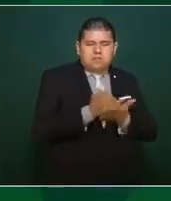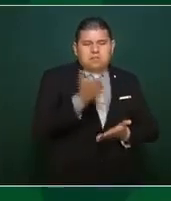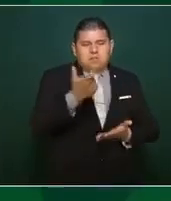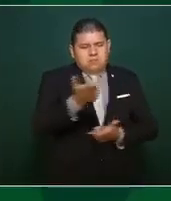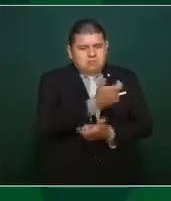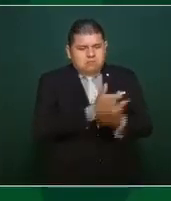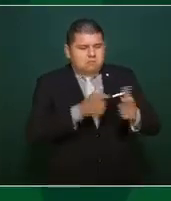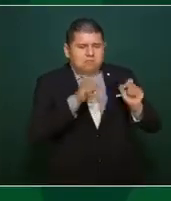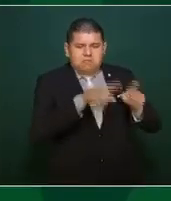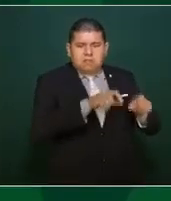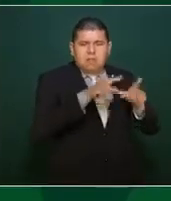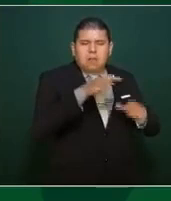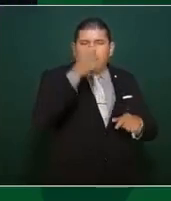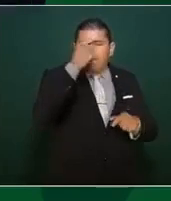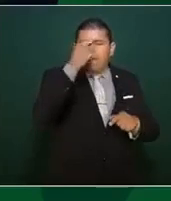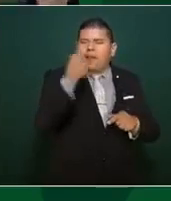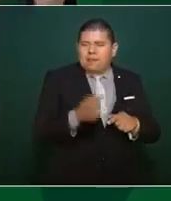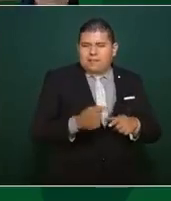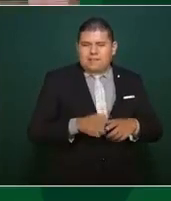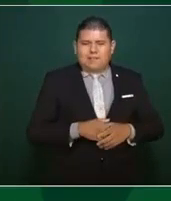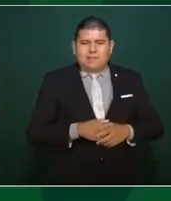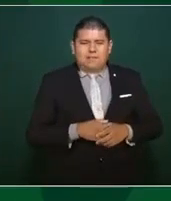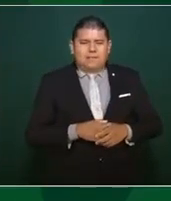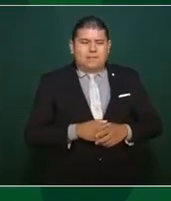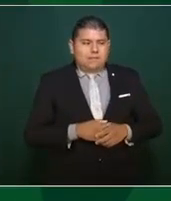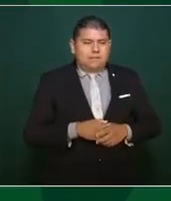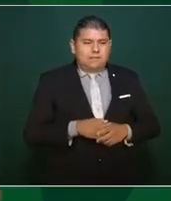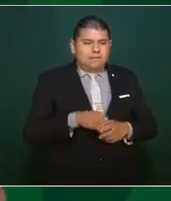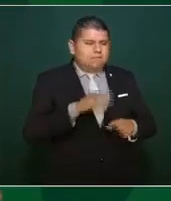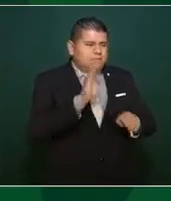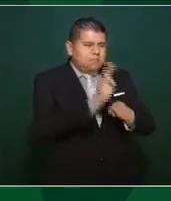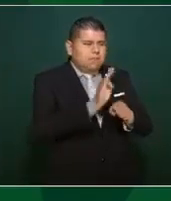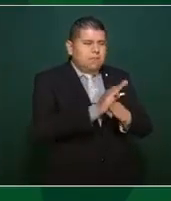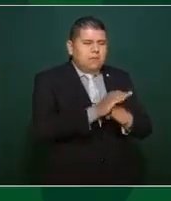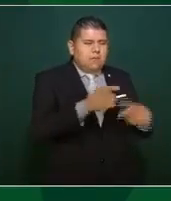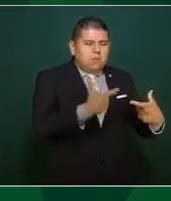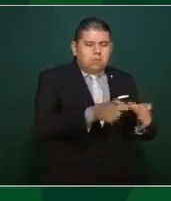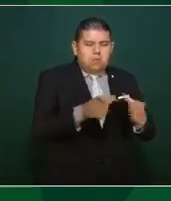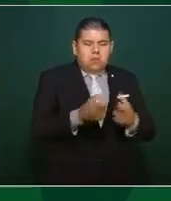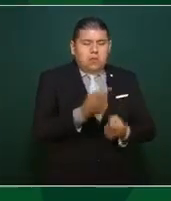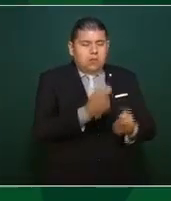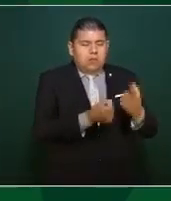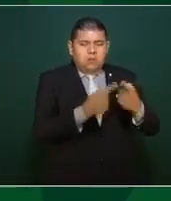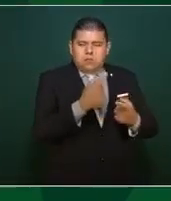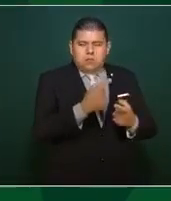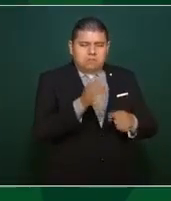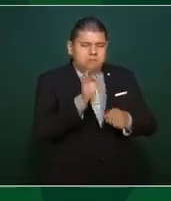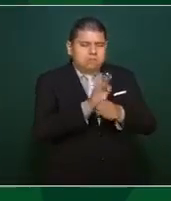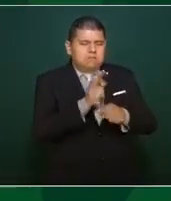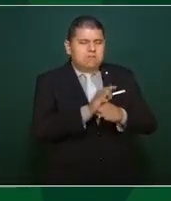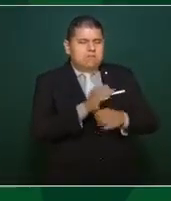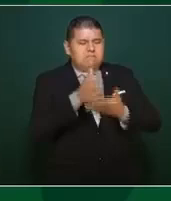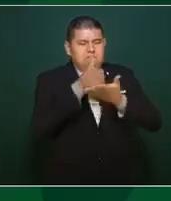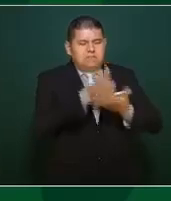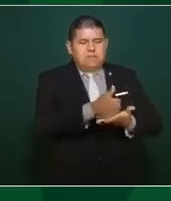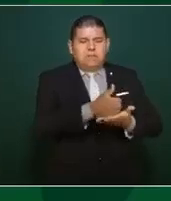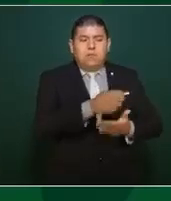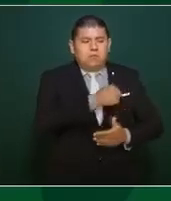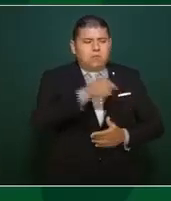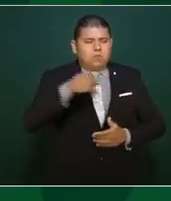para beneficio de minorías, que íbamos a continuar